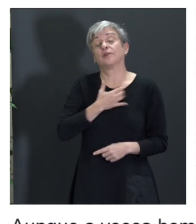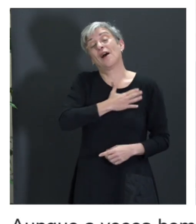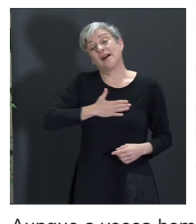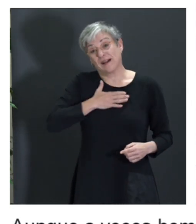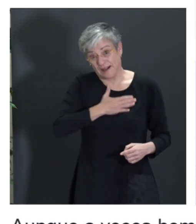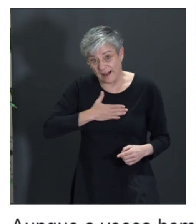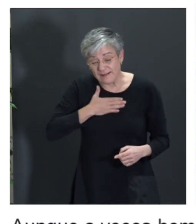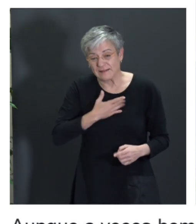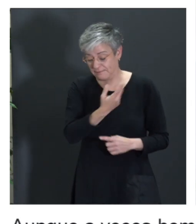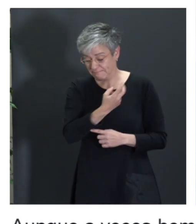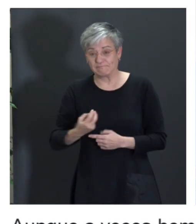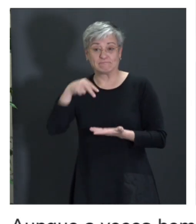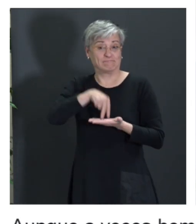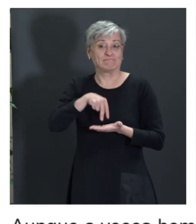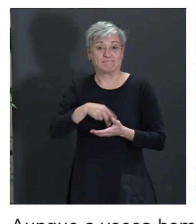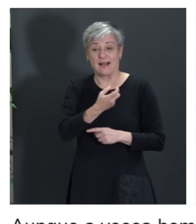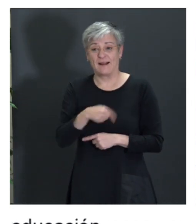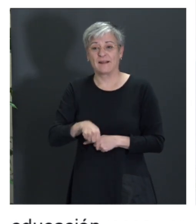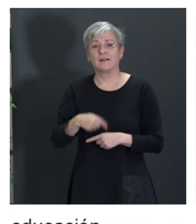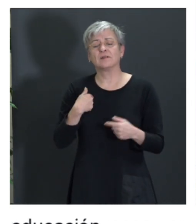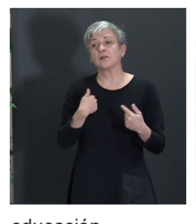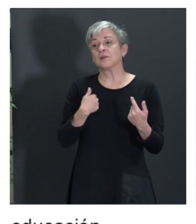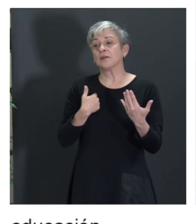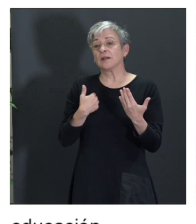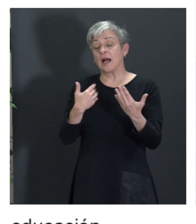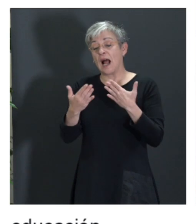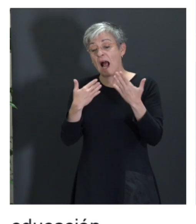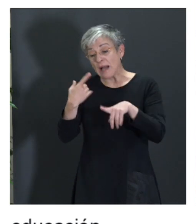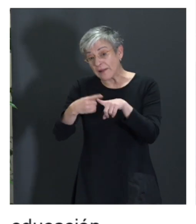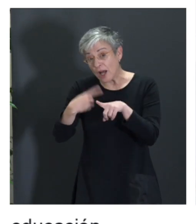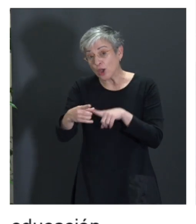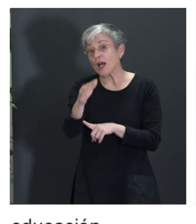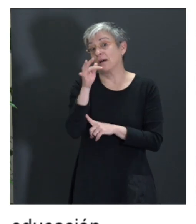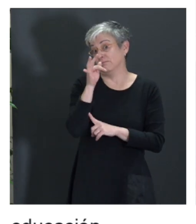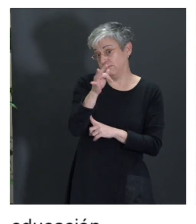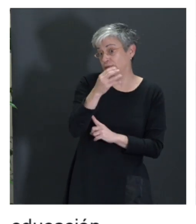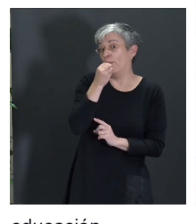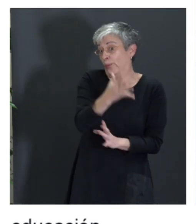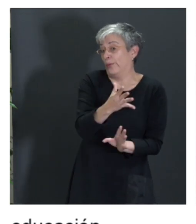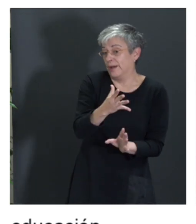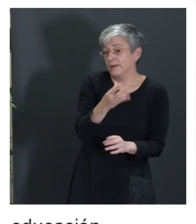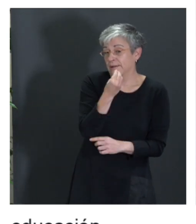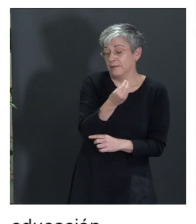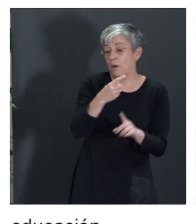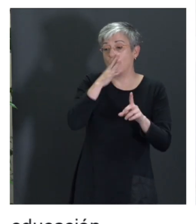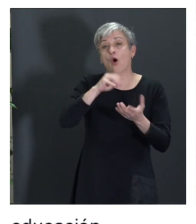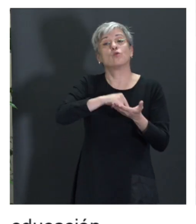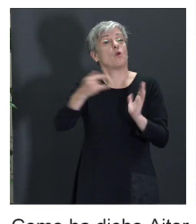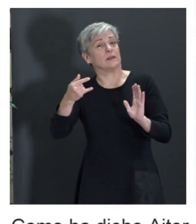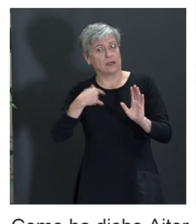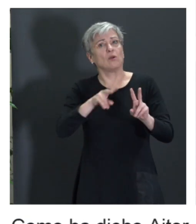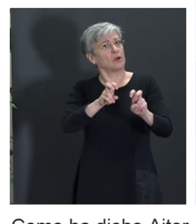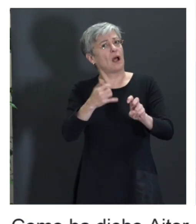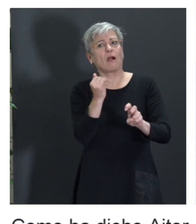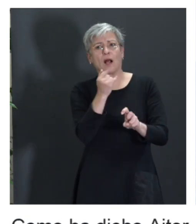estar aquí y, bueno, pues, hablar no solamente de las cosas buenas, que las hay, ¿vale?, como con cualquier nueva tecnología, por